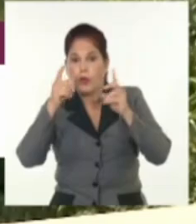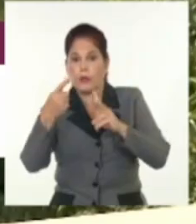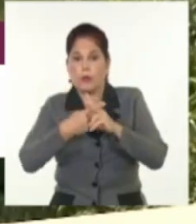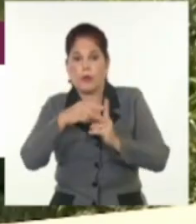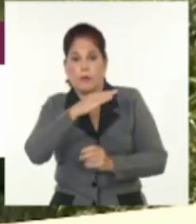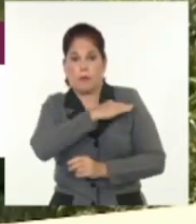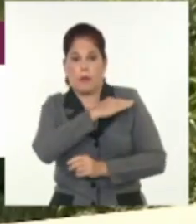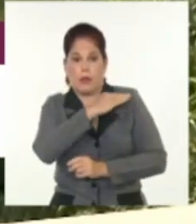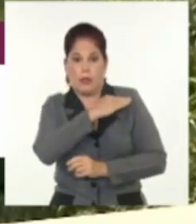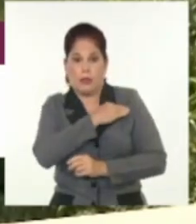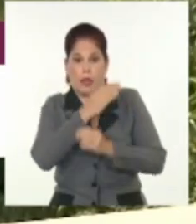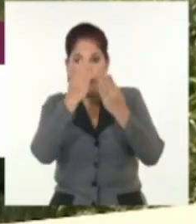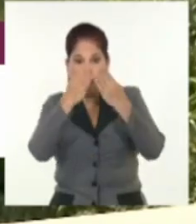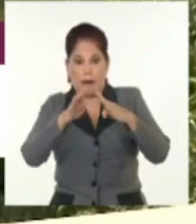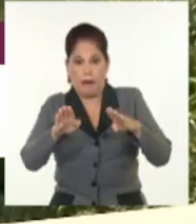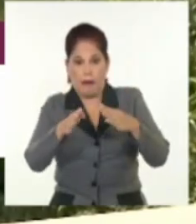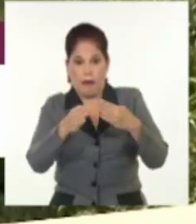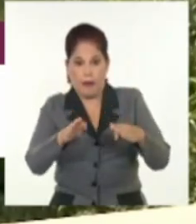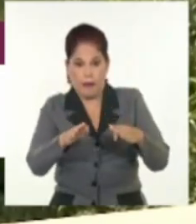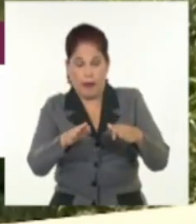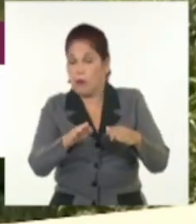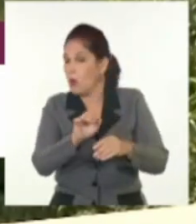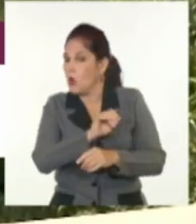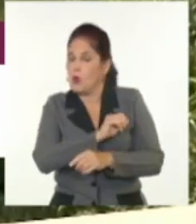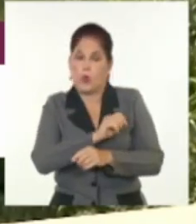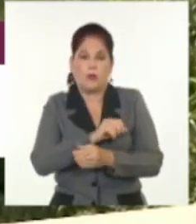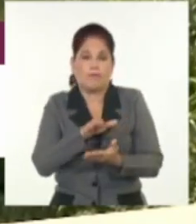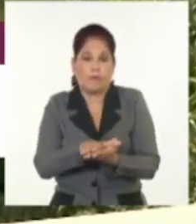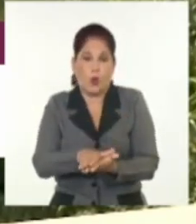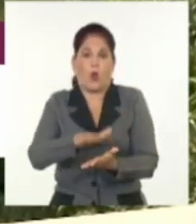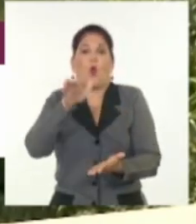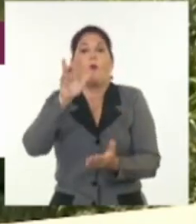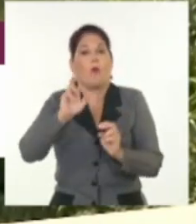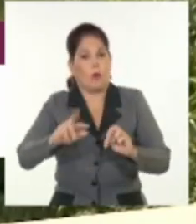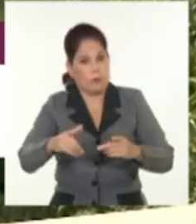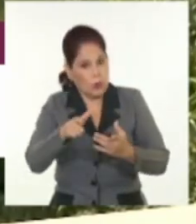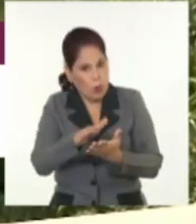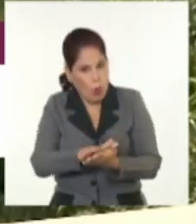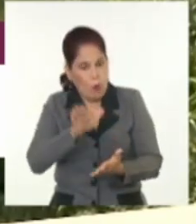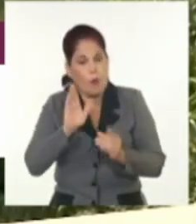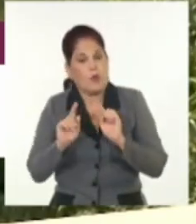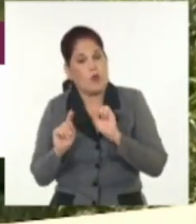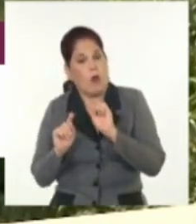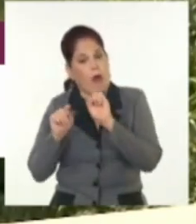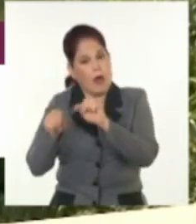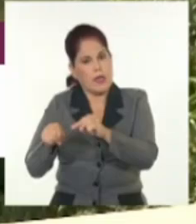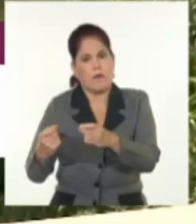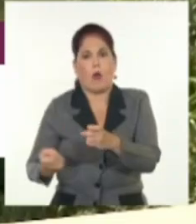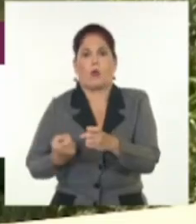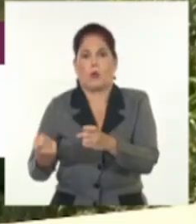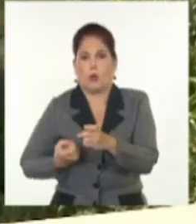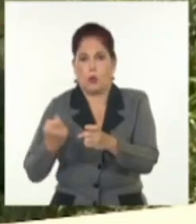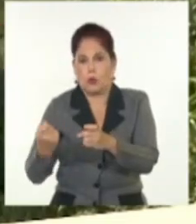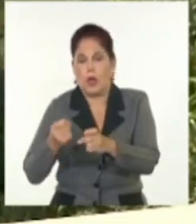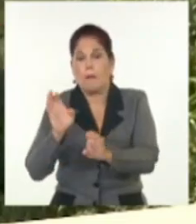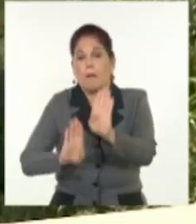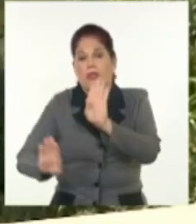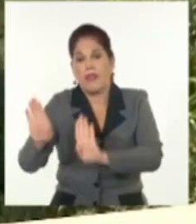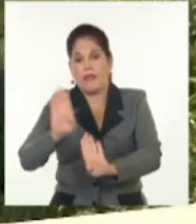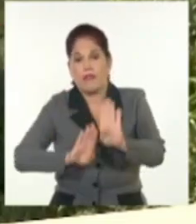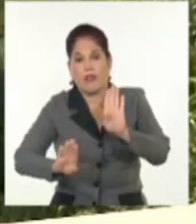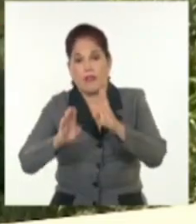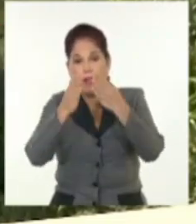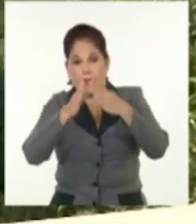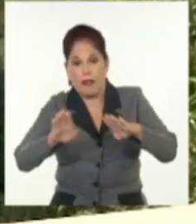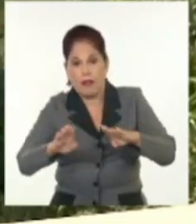libanés Hezbollah refrendó su compromiso y su presencia en el campo de batalla en la defensa del Líbano